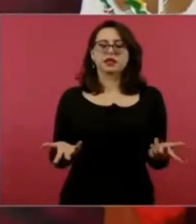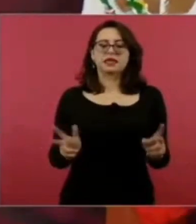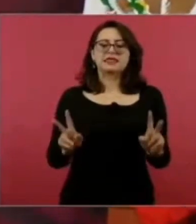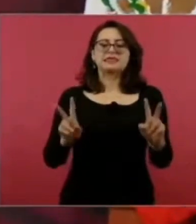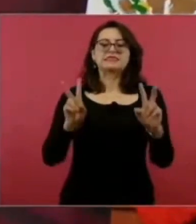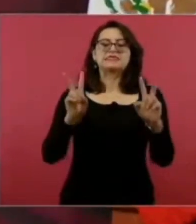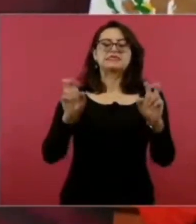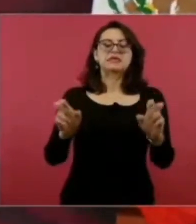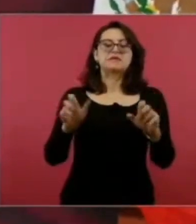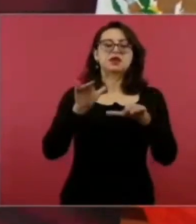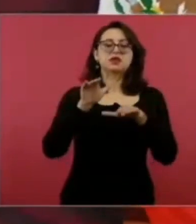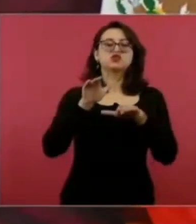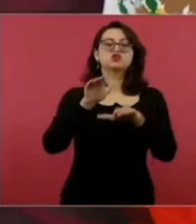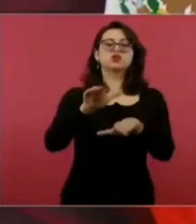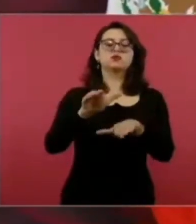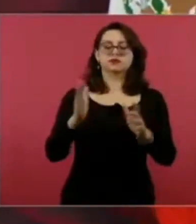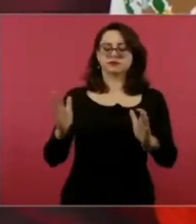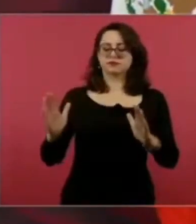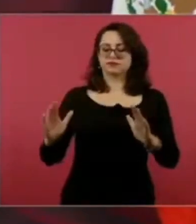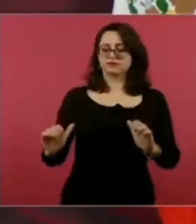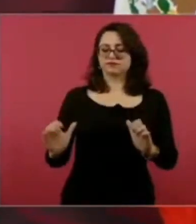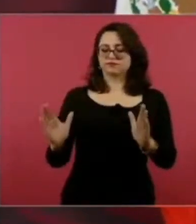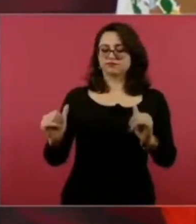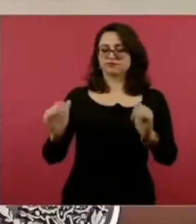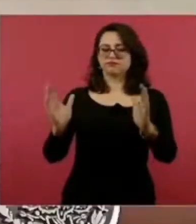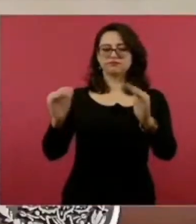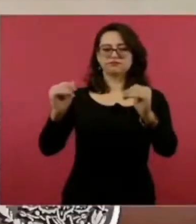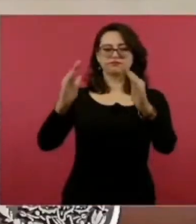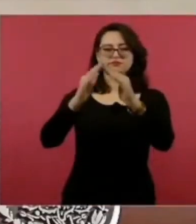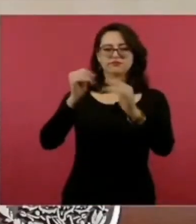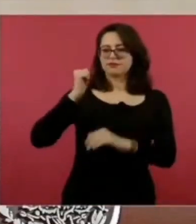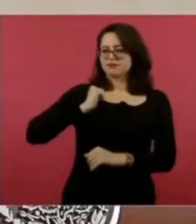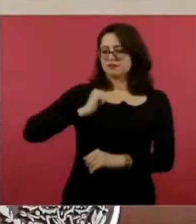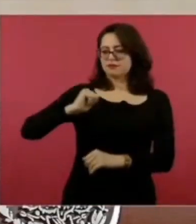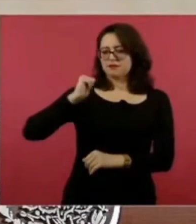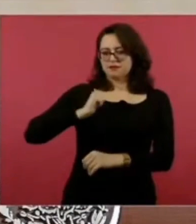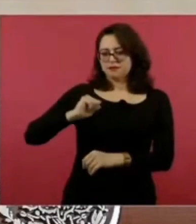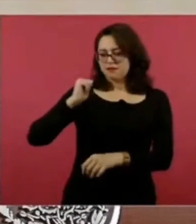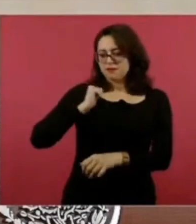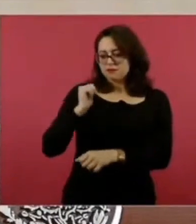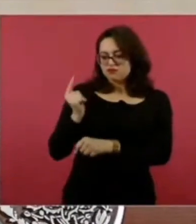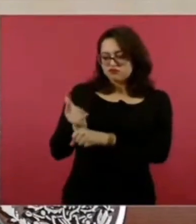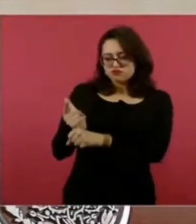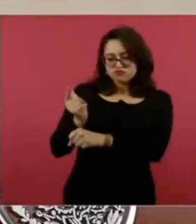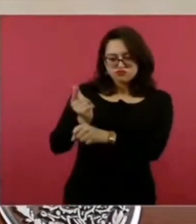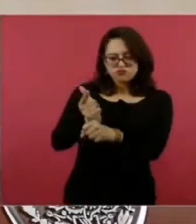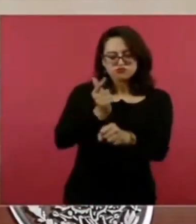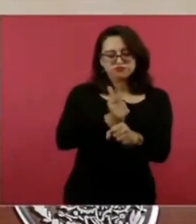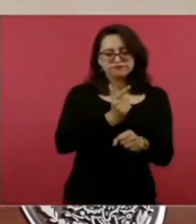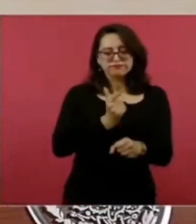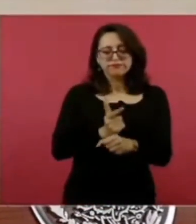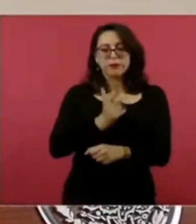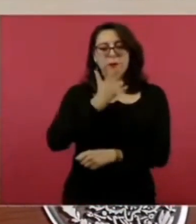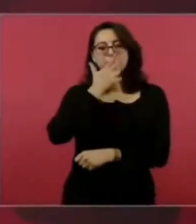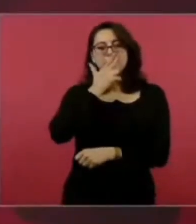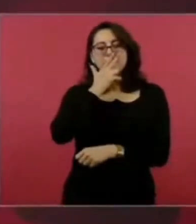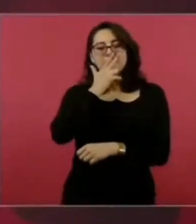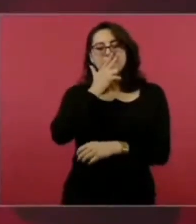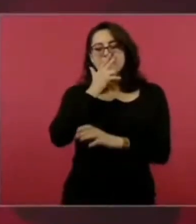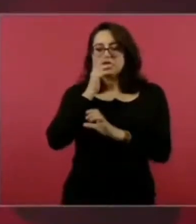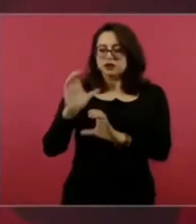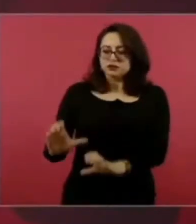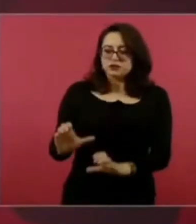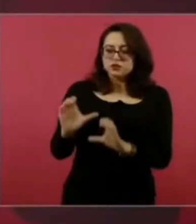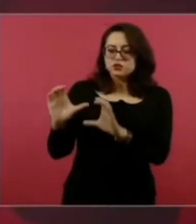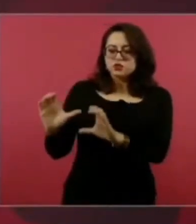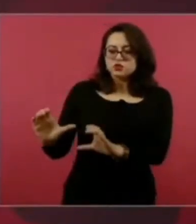está haciendo, el rescate arqueológico en la región,